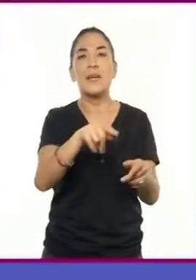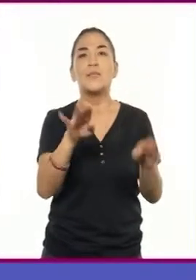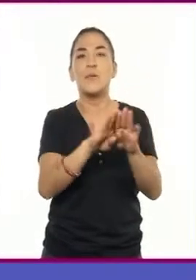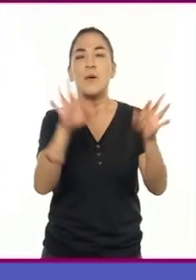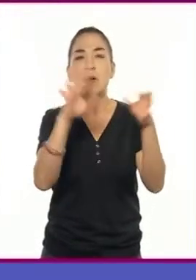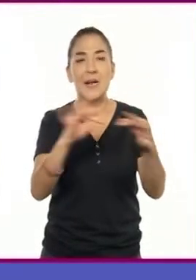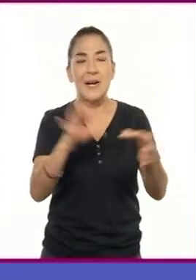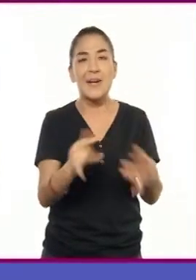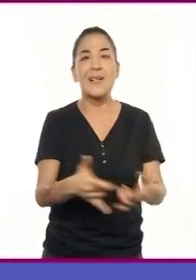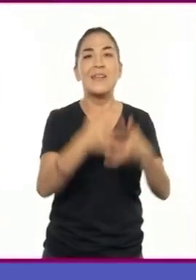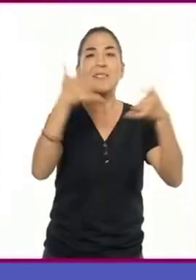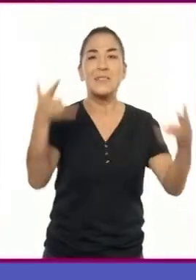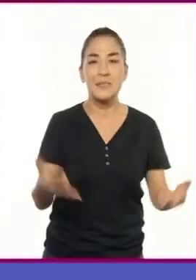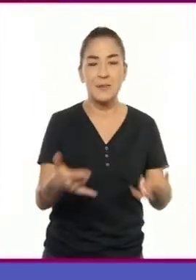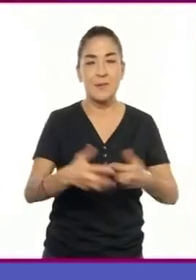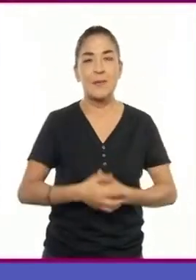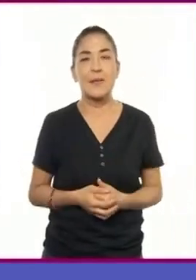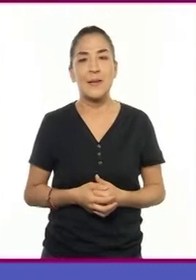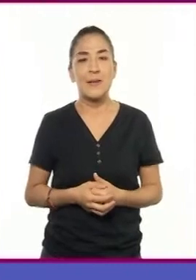historia.